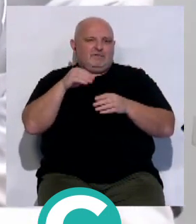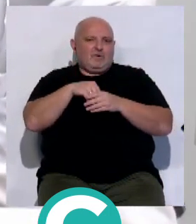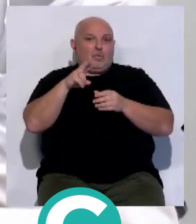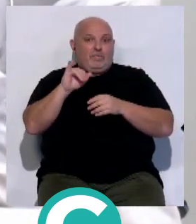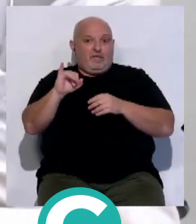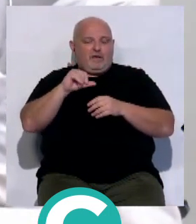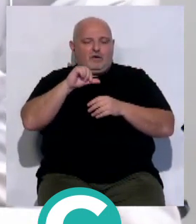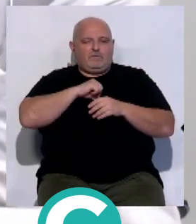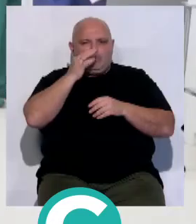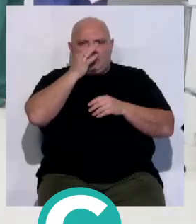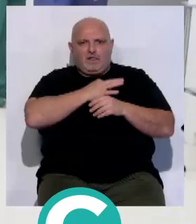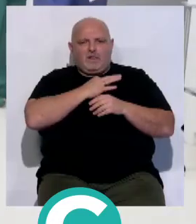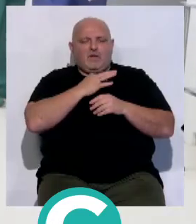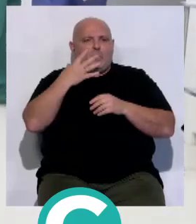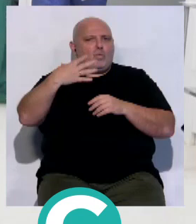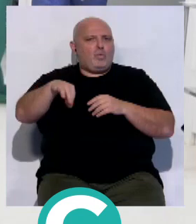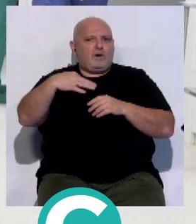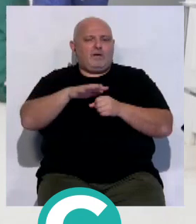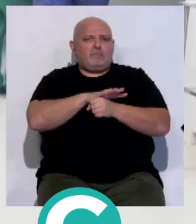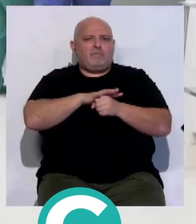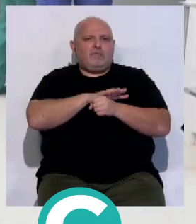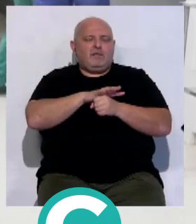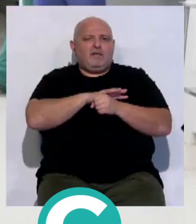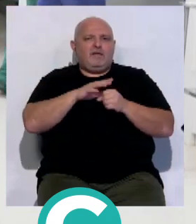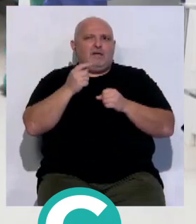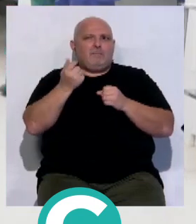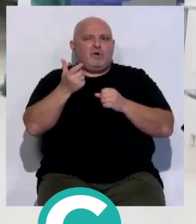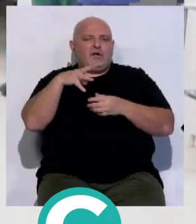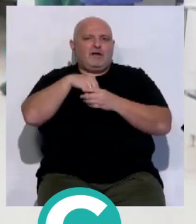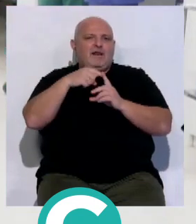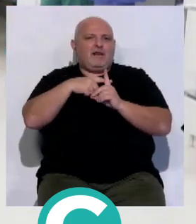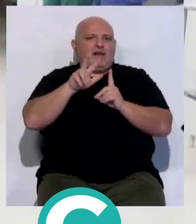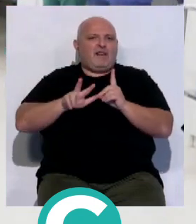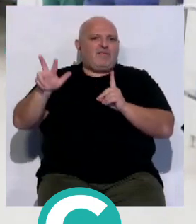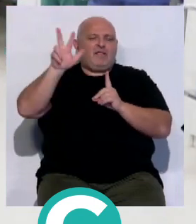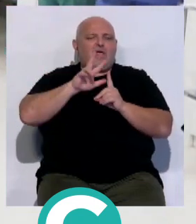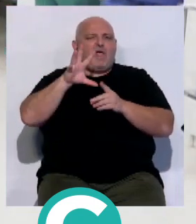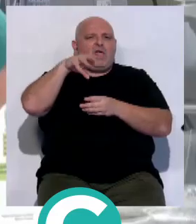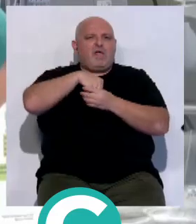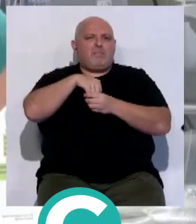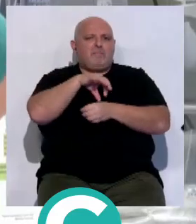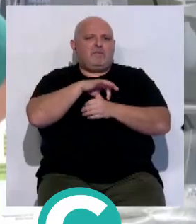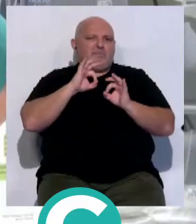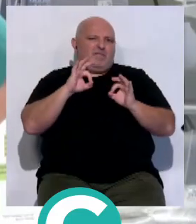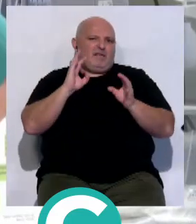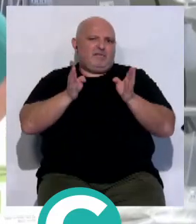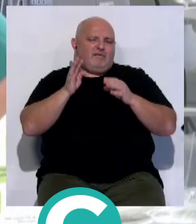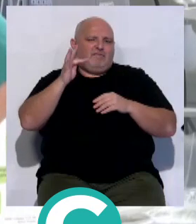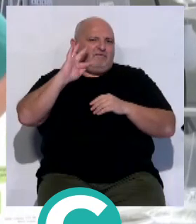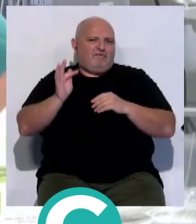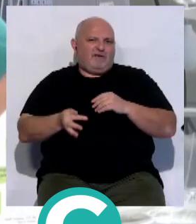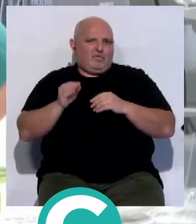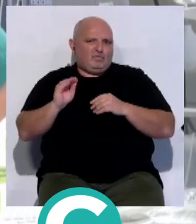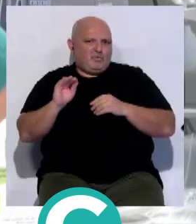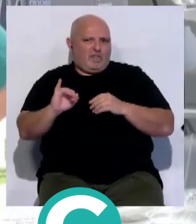UCI del Hospital de Puerto Real es la única de la provincia y de las pocas a nivel nacional que incluye a un médico rehabilitador fijo en su